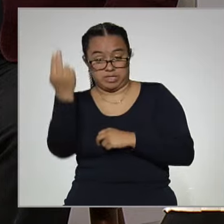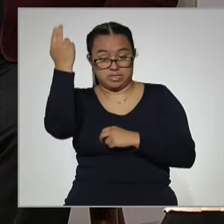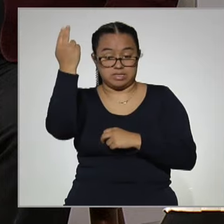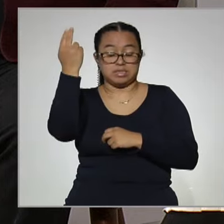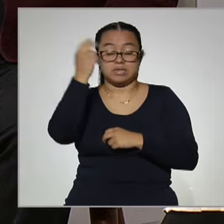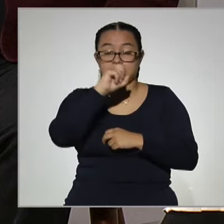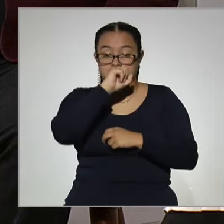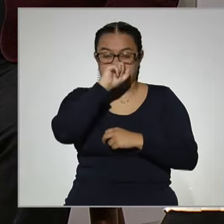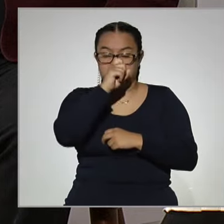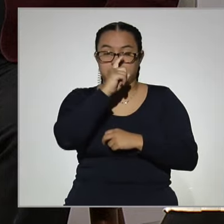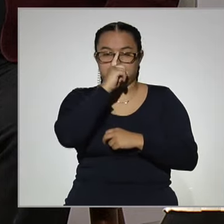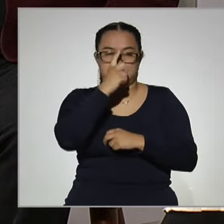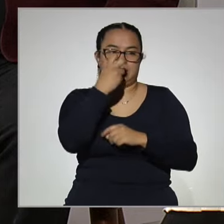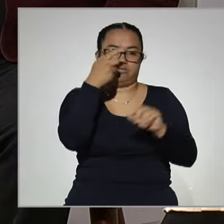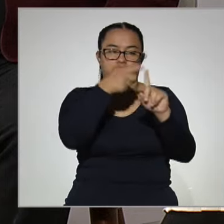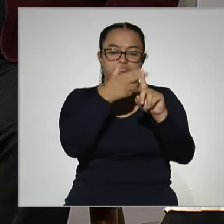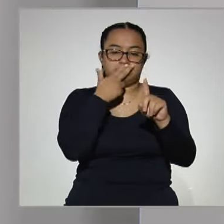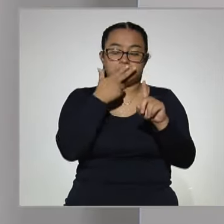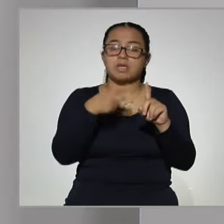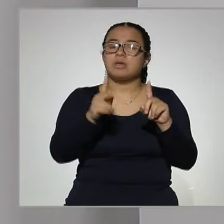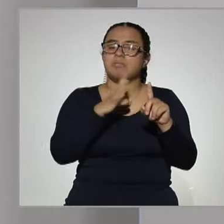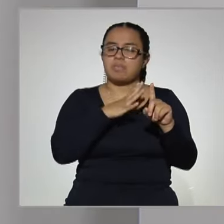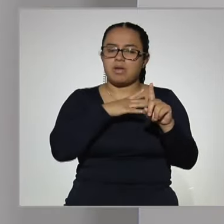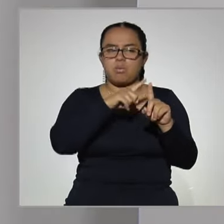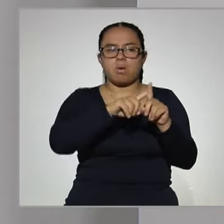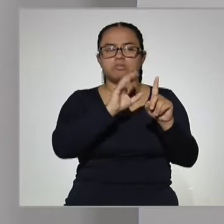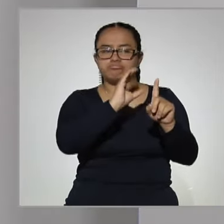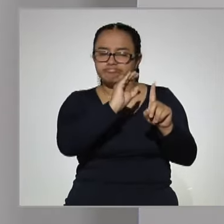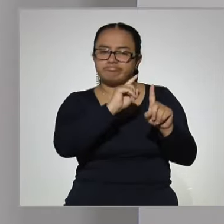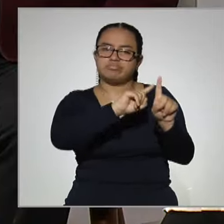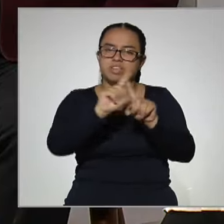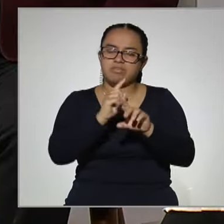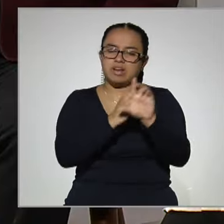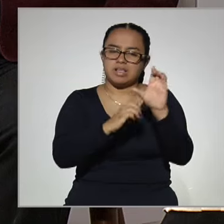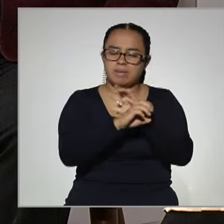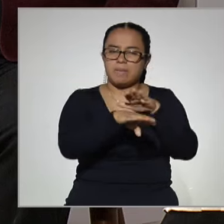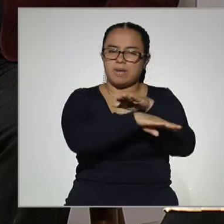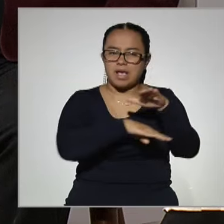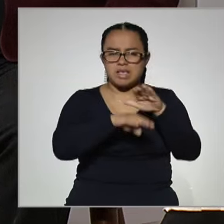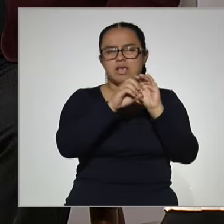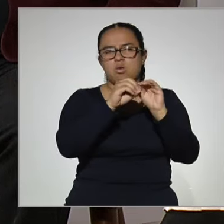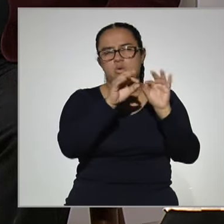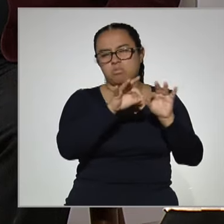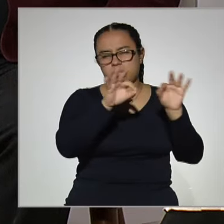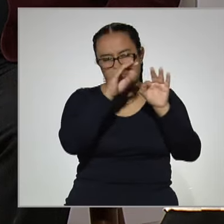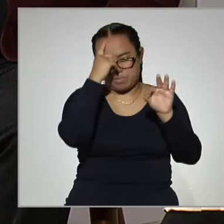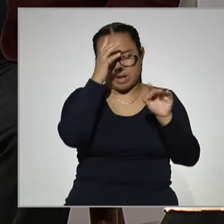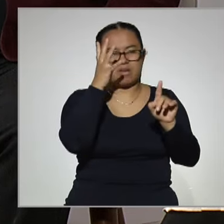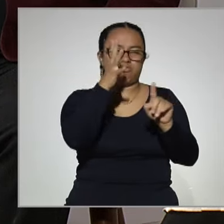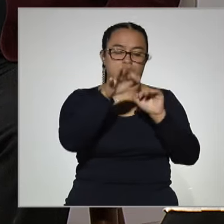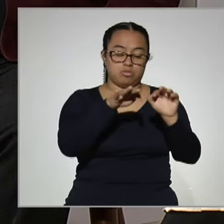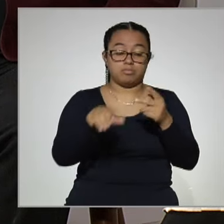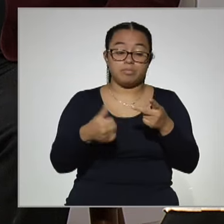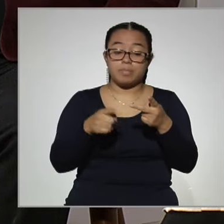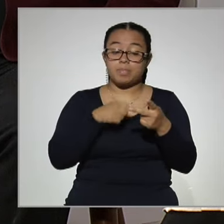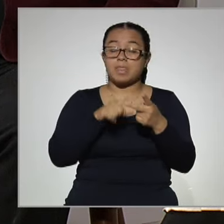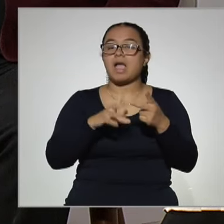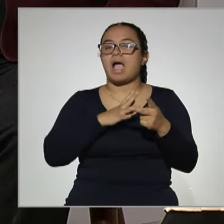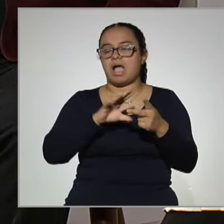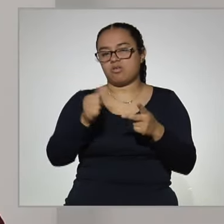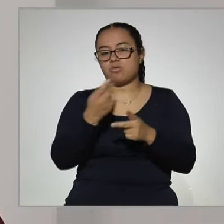objetivo, aunque también tiene algunos elementos de formación básica o elemental para el trabajo. Después viene el bachillerato